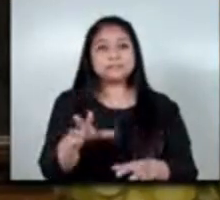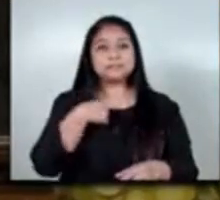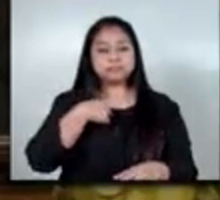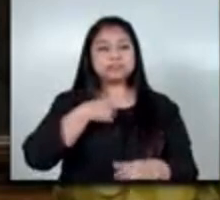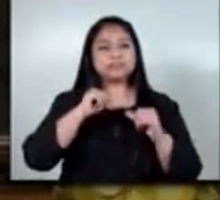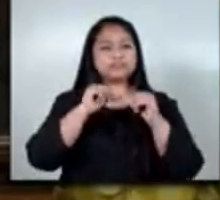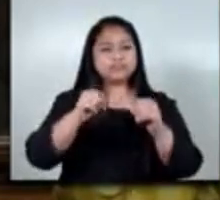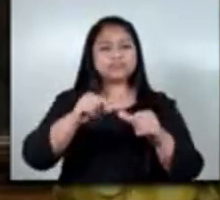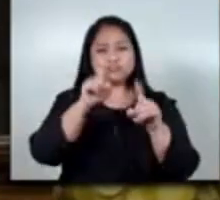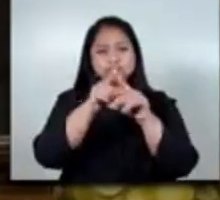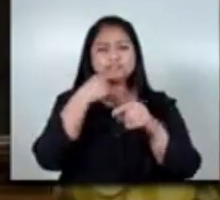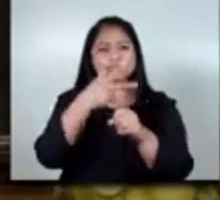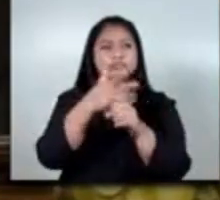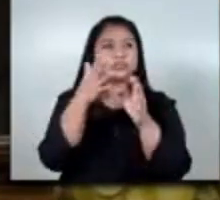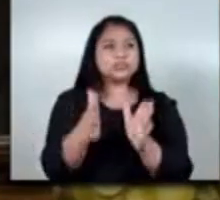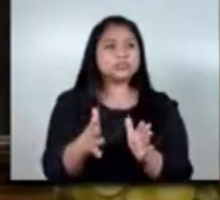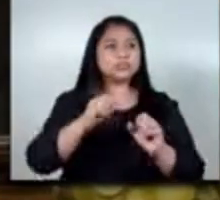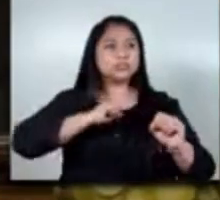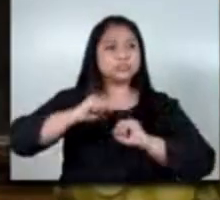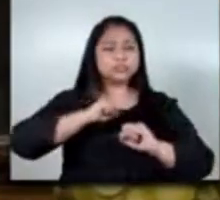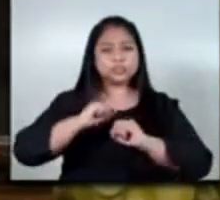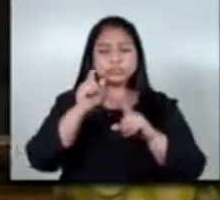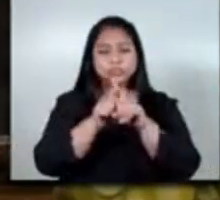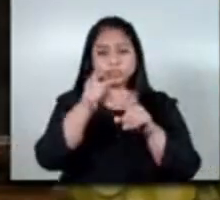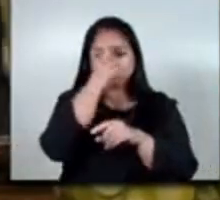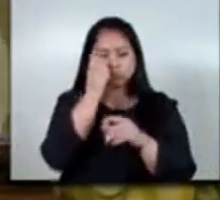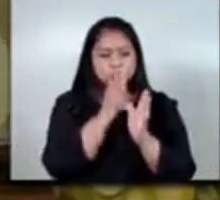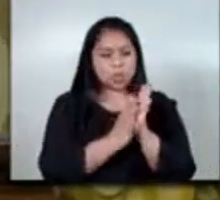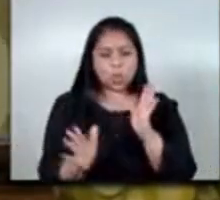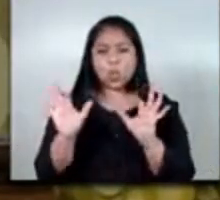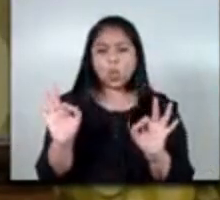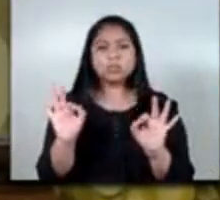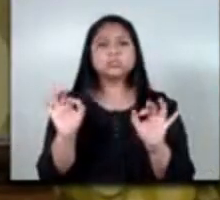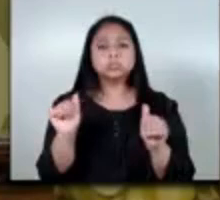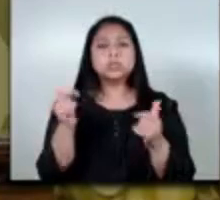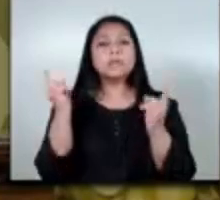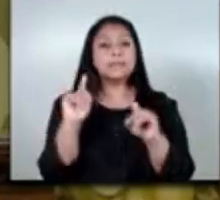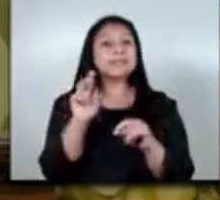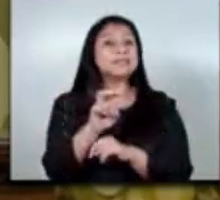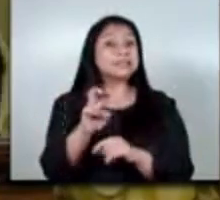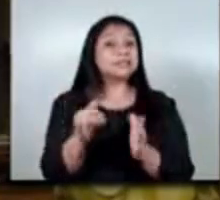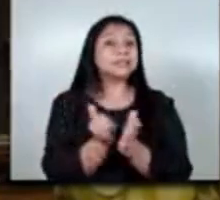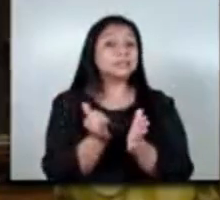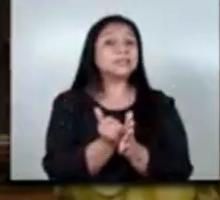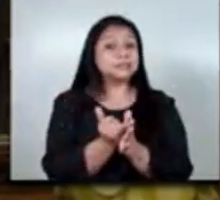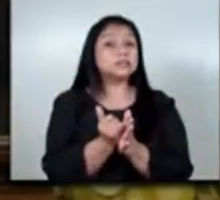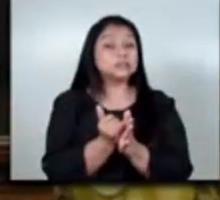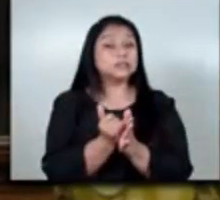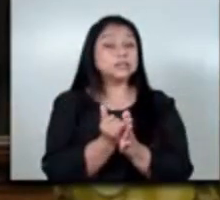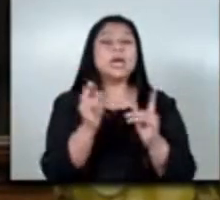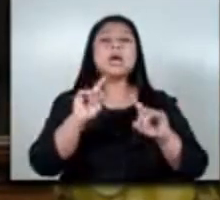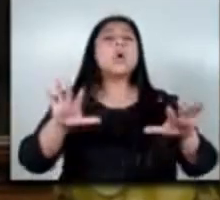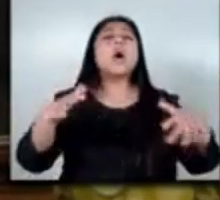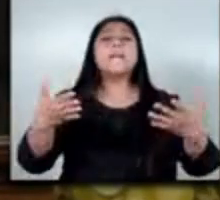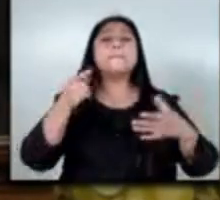viajen de una forma ordenada regular y segura pero para ello se necesita institucionalidad y la institucionalidad se logra pues